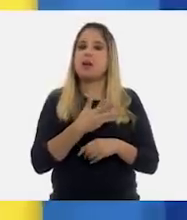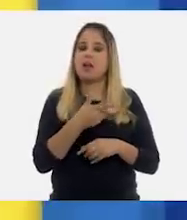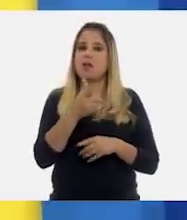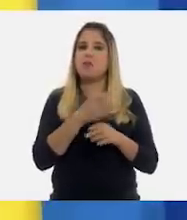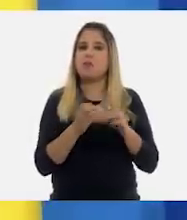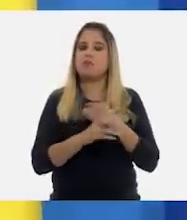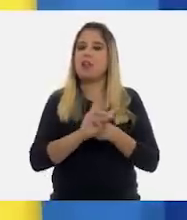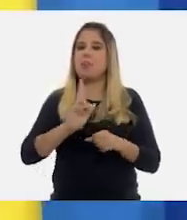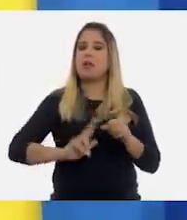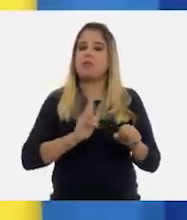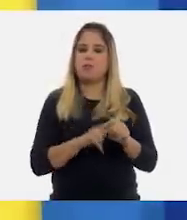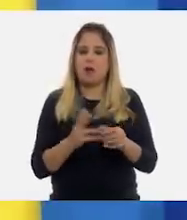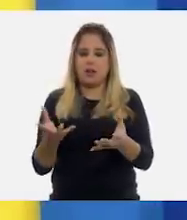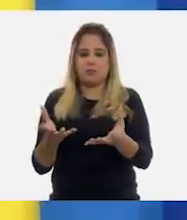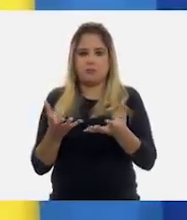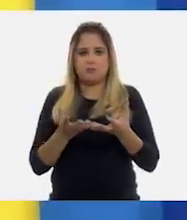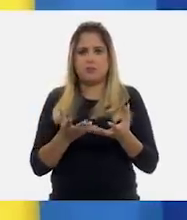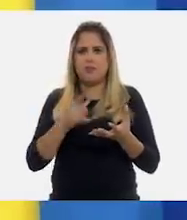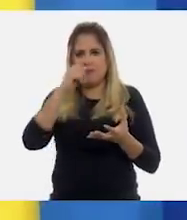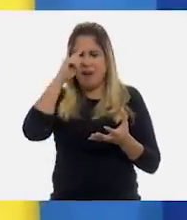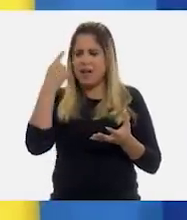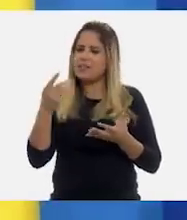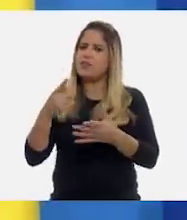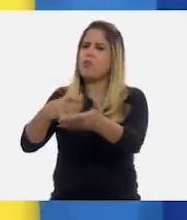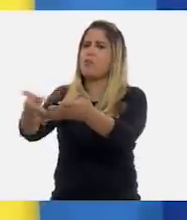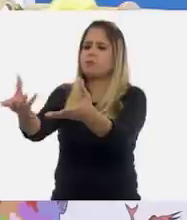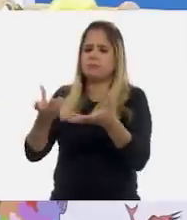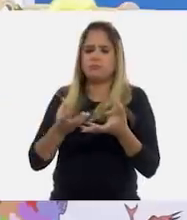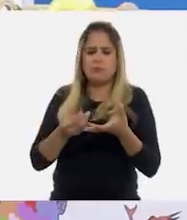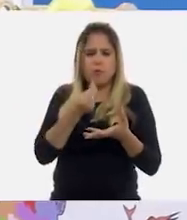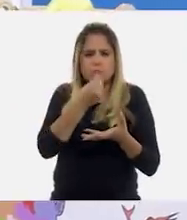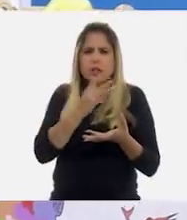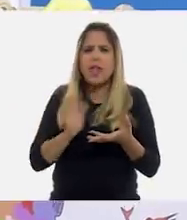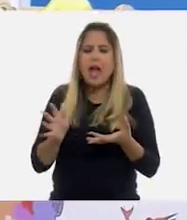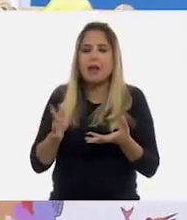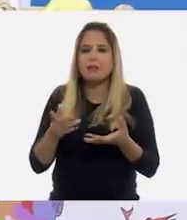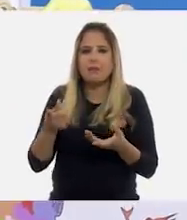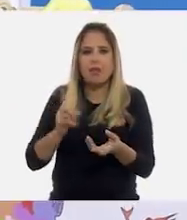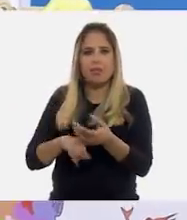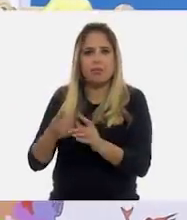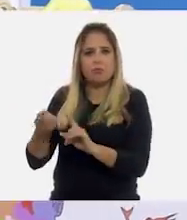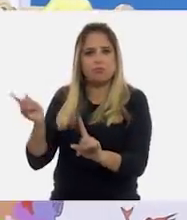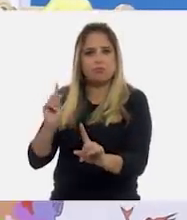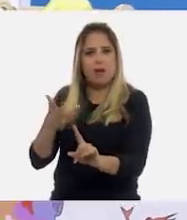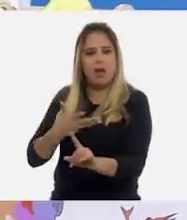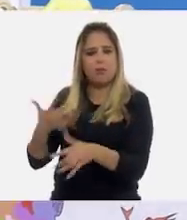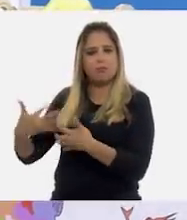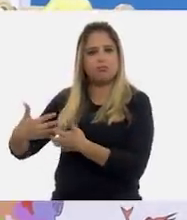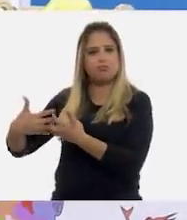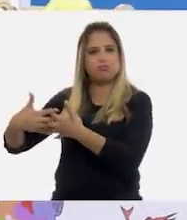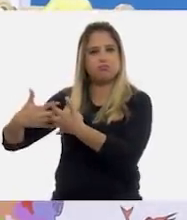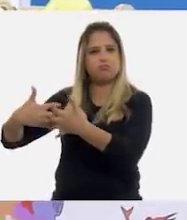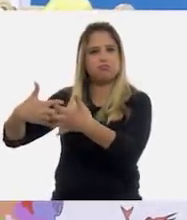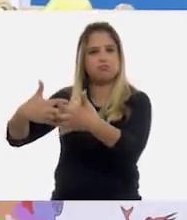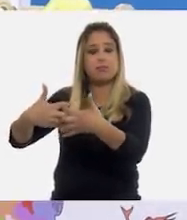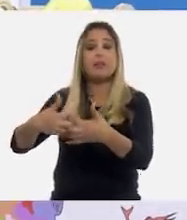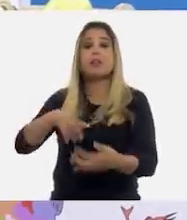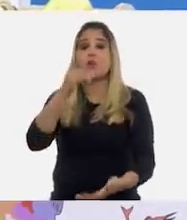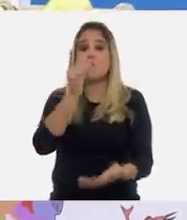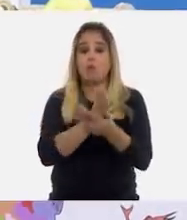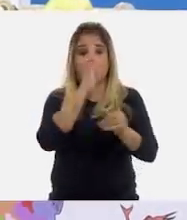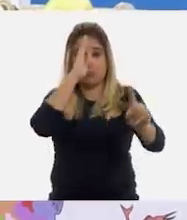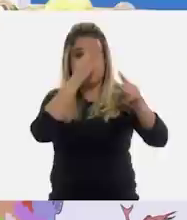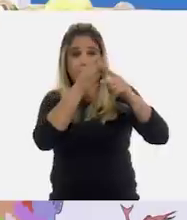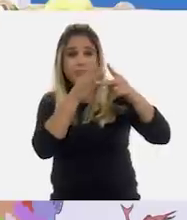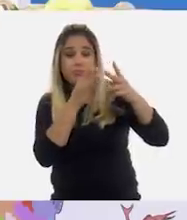producto natural en mis manos. Así es, tienes razón, Juan Carlos. Pero déjame comentarte que no solo los aspectos que